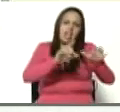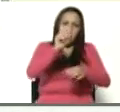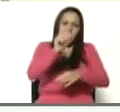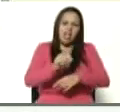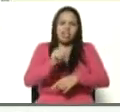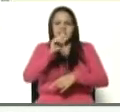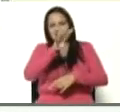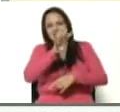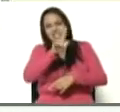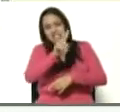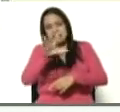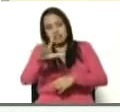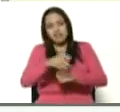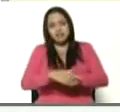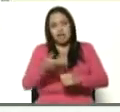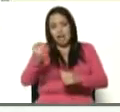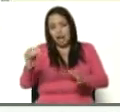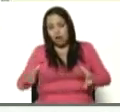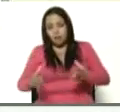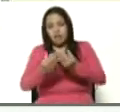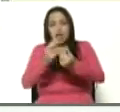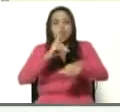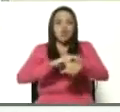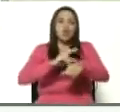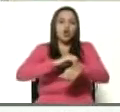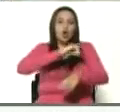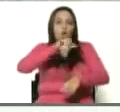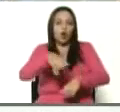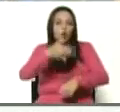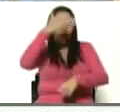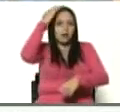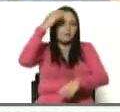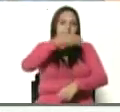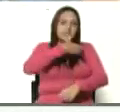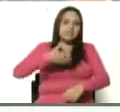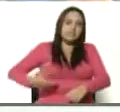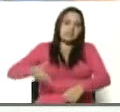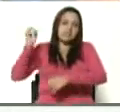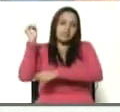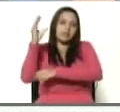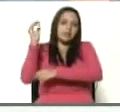Ahí estuvo acompañándome el doctor Jorge Rodríguez. Presidente de la Asamblea Nacional.